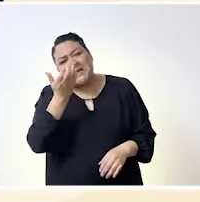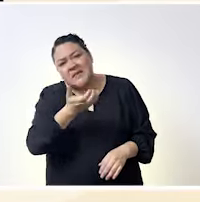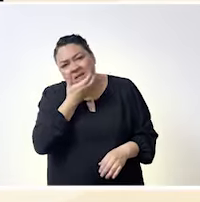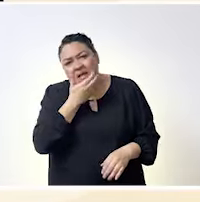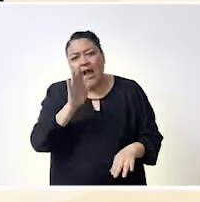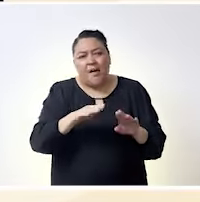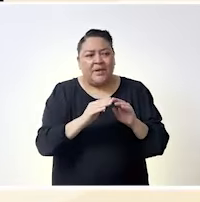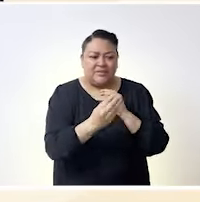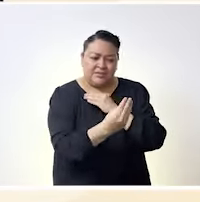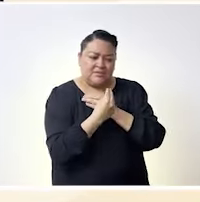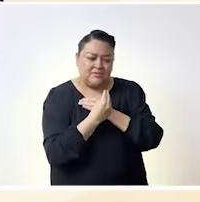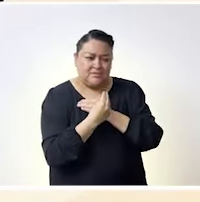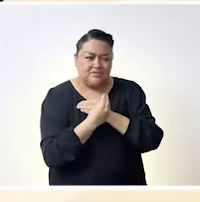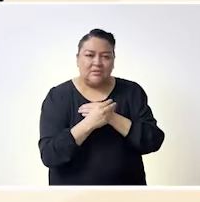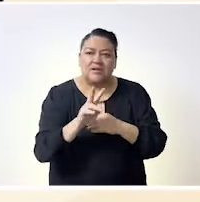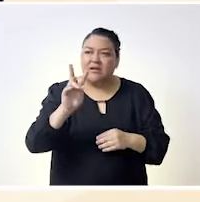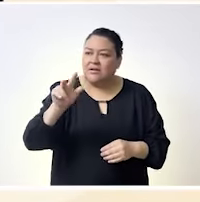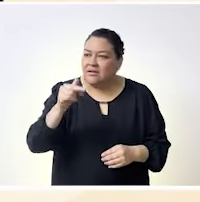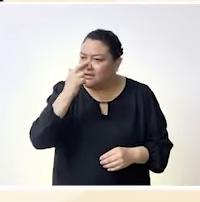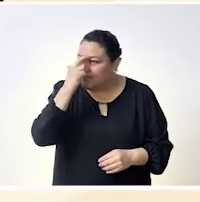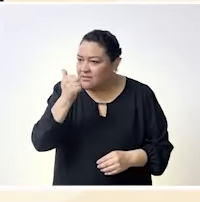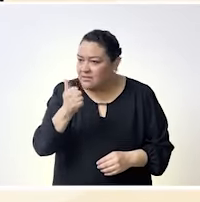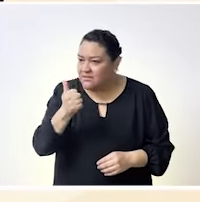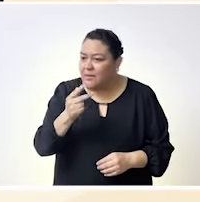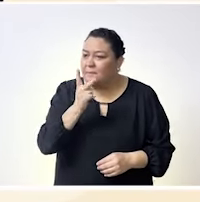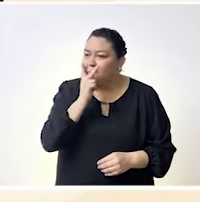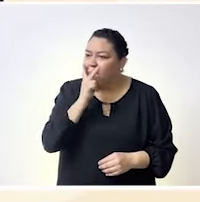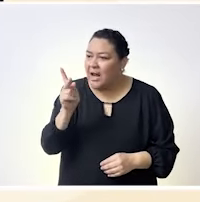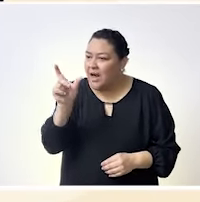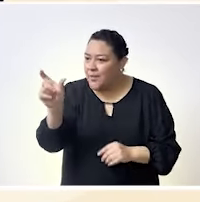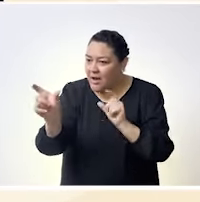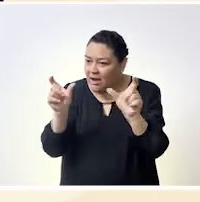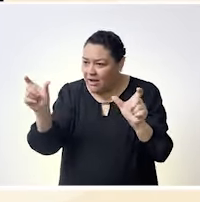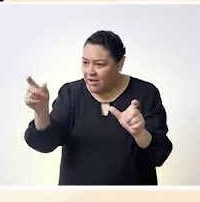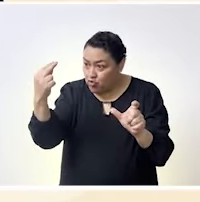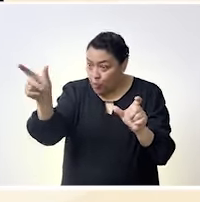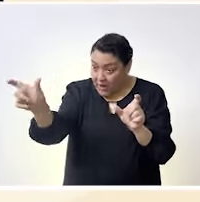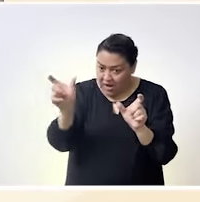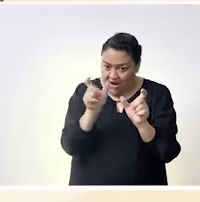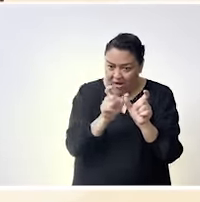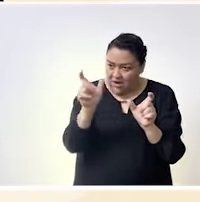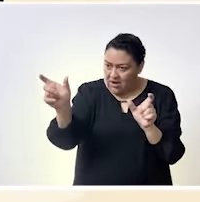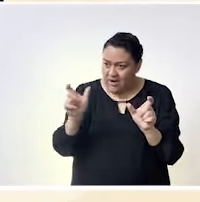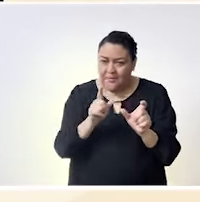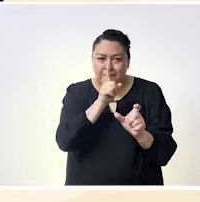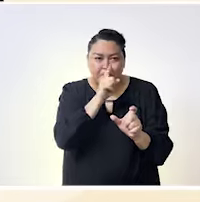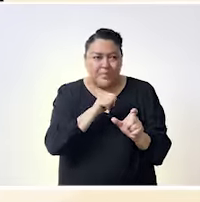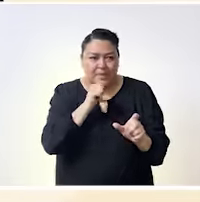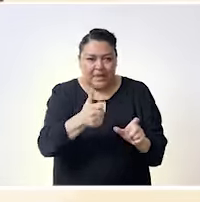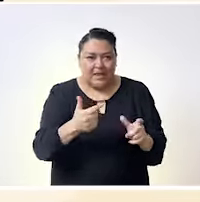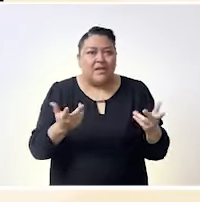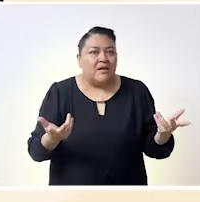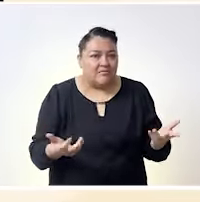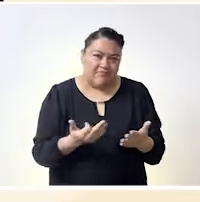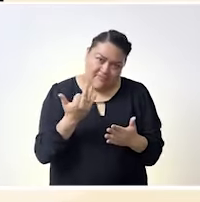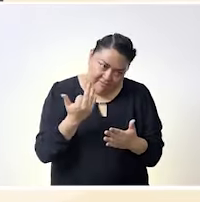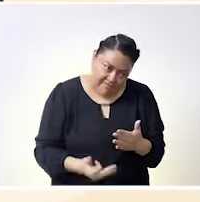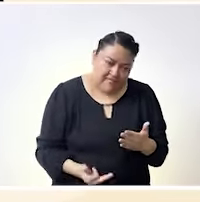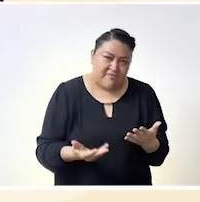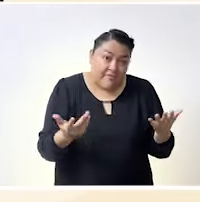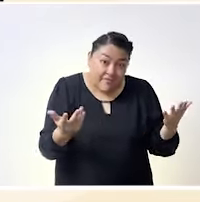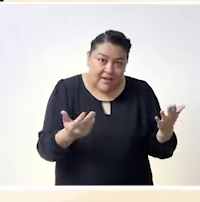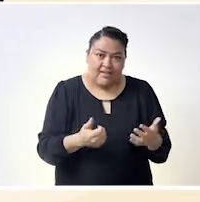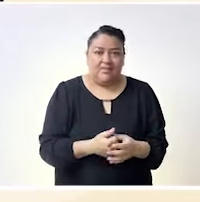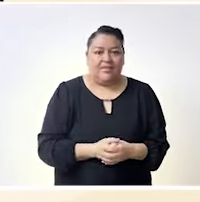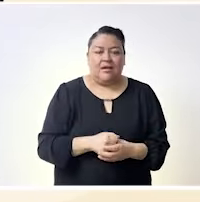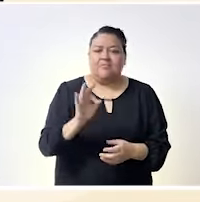decías es que estamos invisibilizadas hasta del lenguaje claro y por eso se abre esta parte de ya lenguaje inclusivo y si nos vamos para